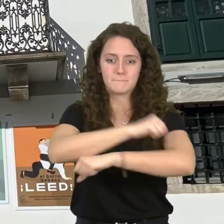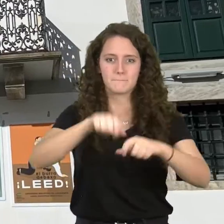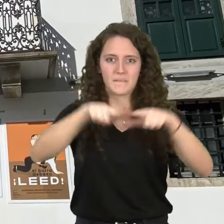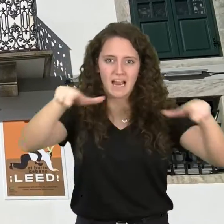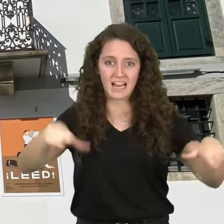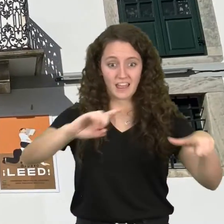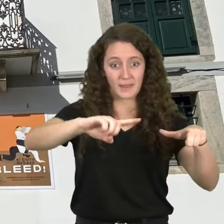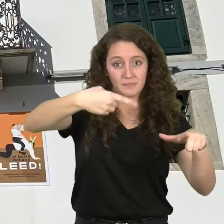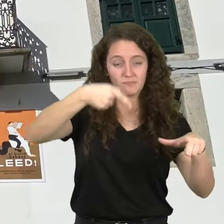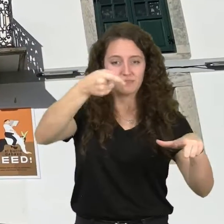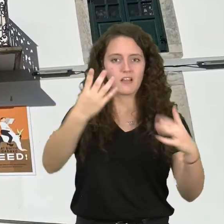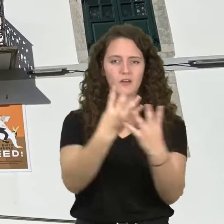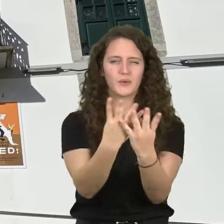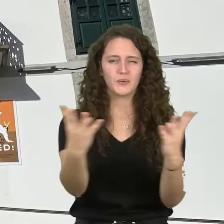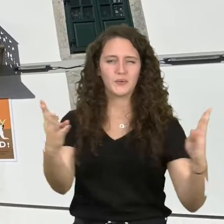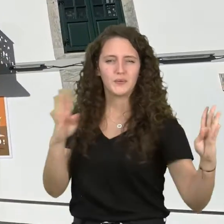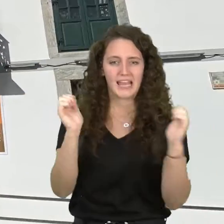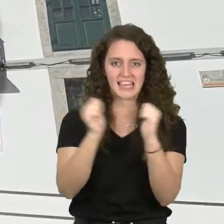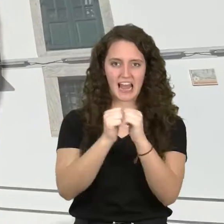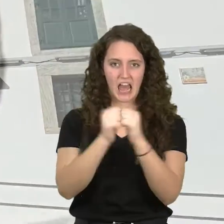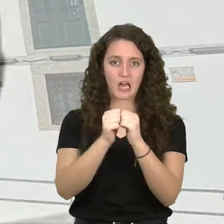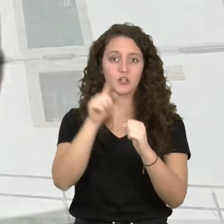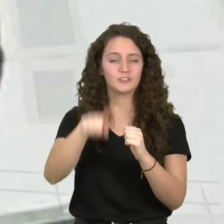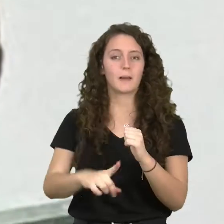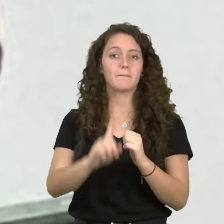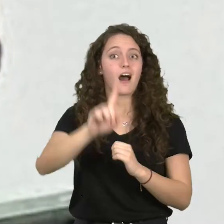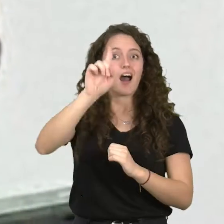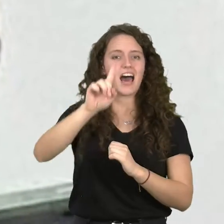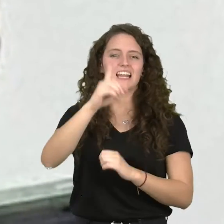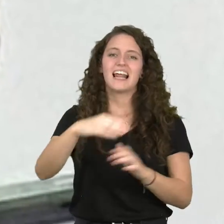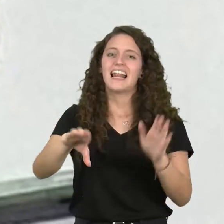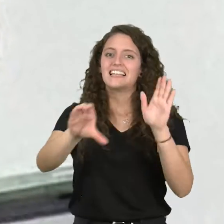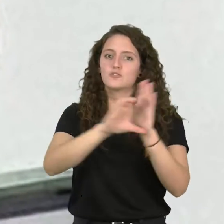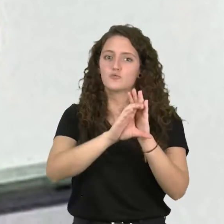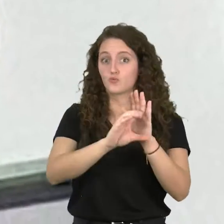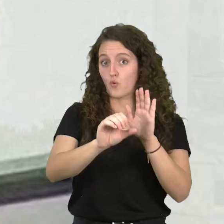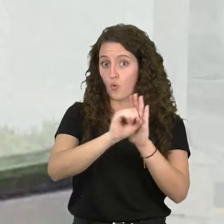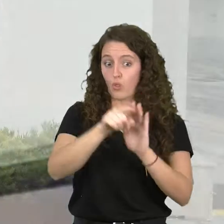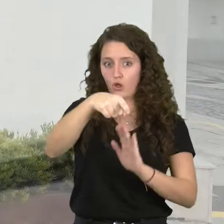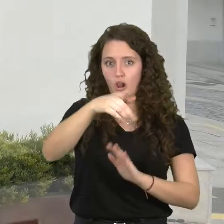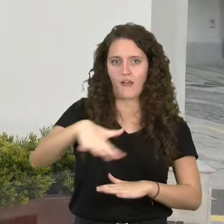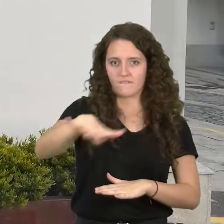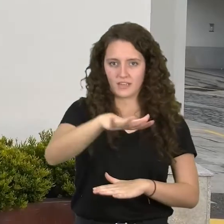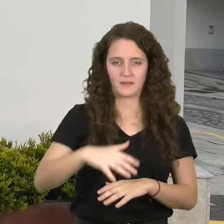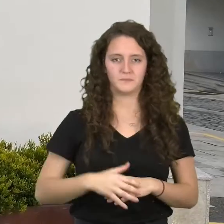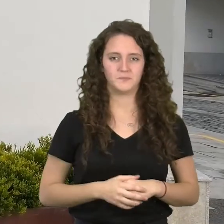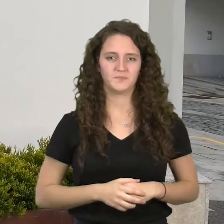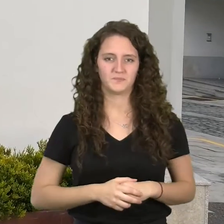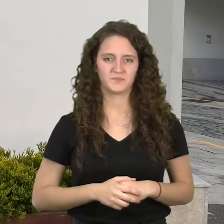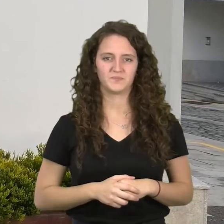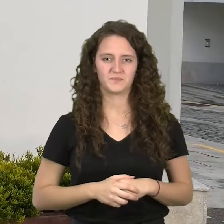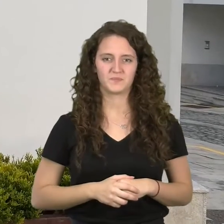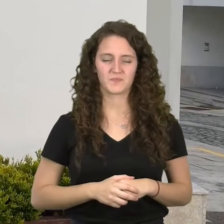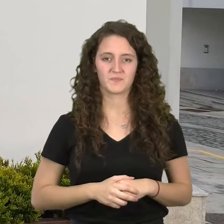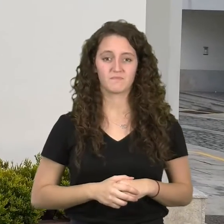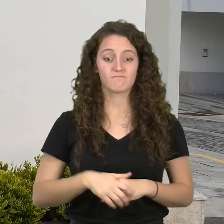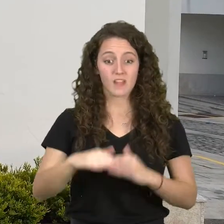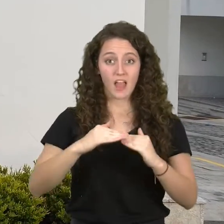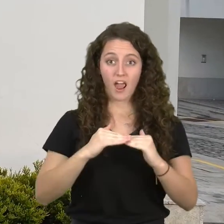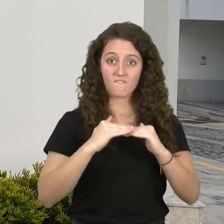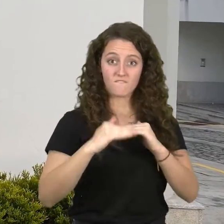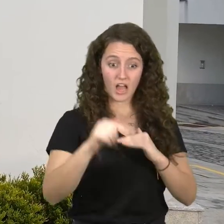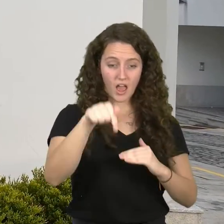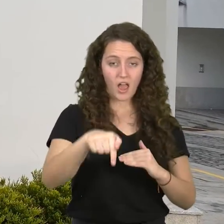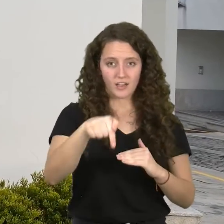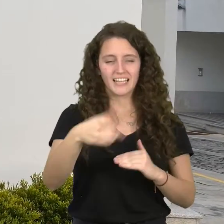primer piso con balaustrada en hierro forjado y escudo de la villa en la parte superior. En la planta baja